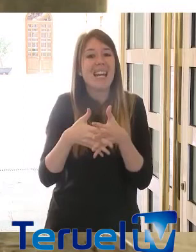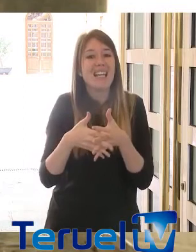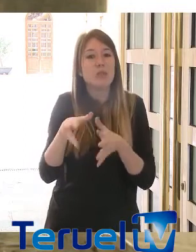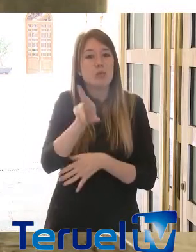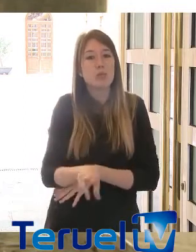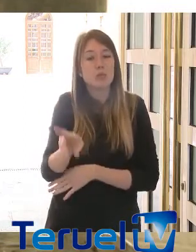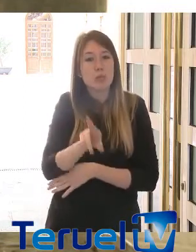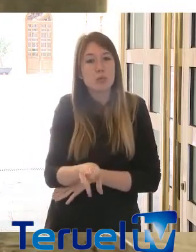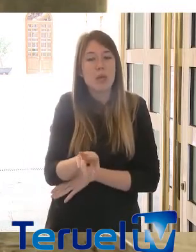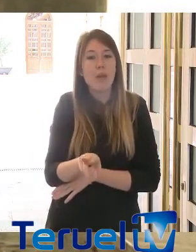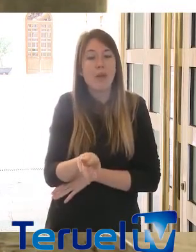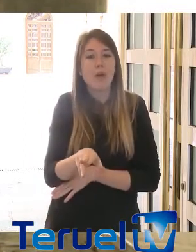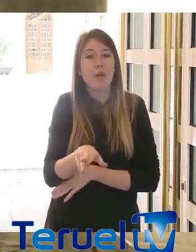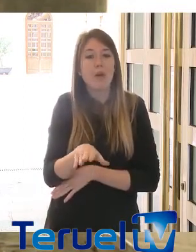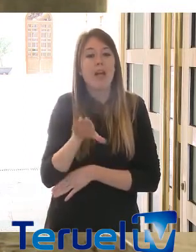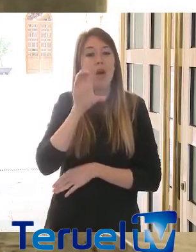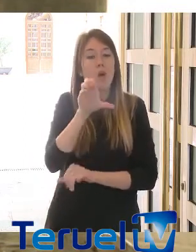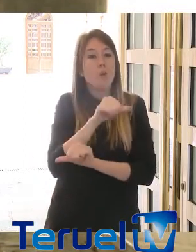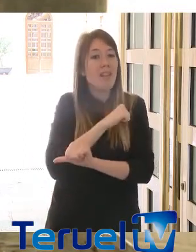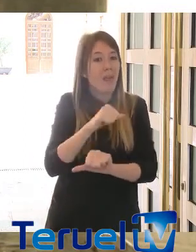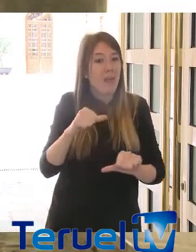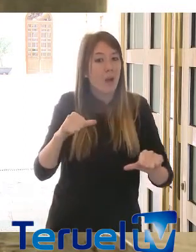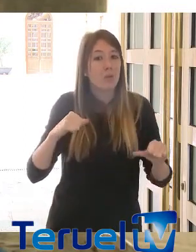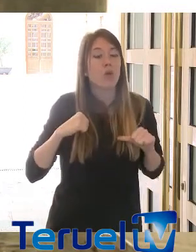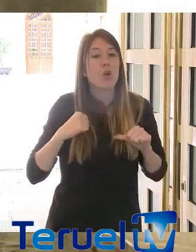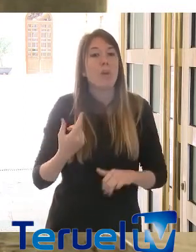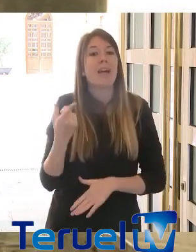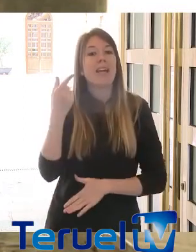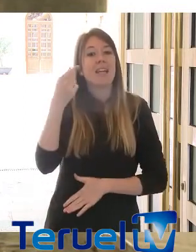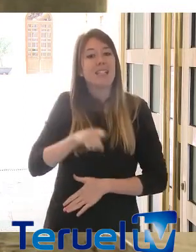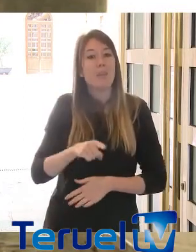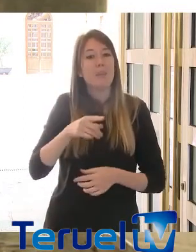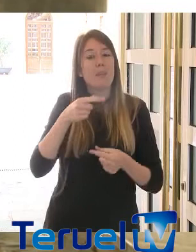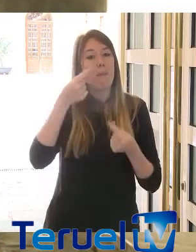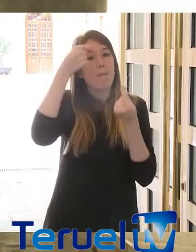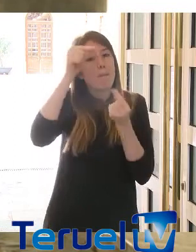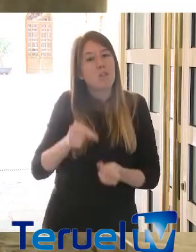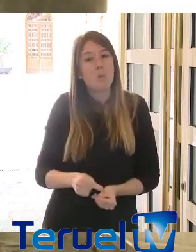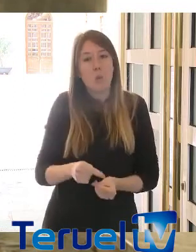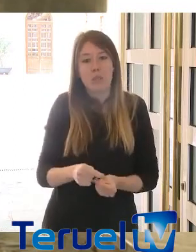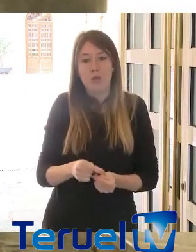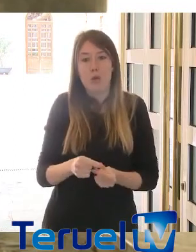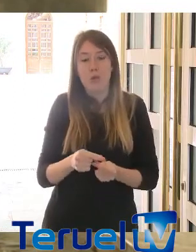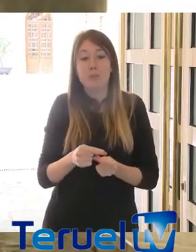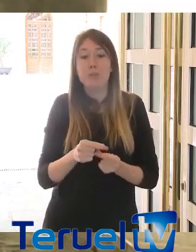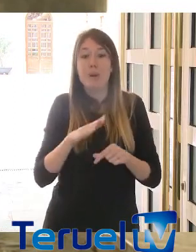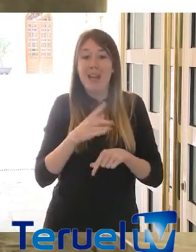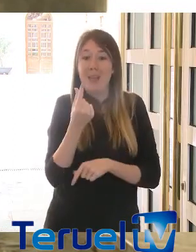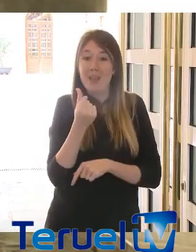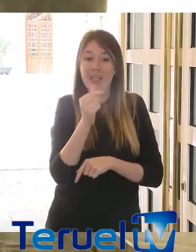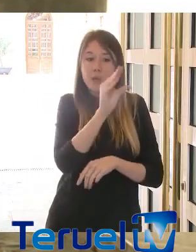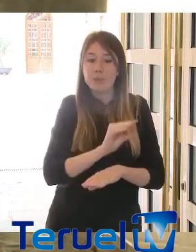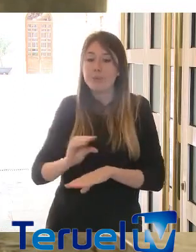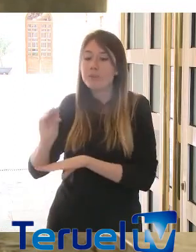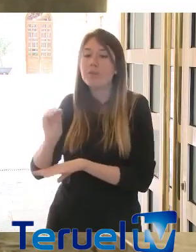cuando no, una reforma estructural de la comunidad autónoma, incluso del presupuesto actual, para destinar recursos de inmediato a los fines más